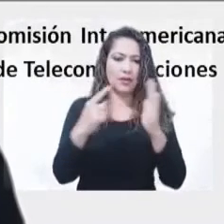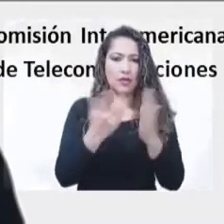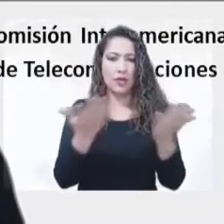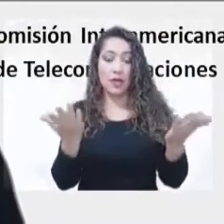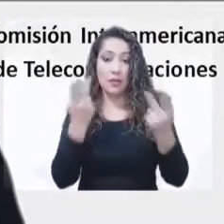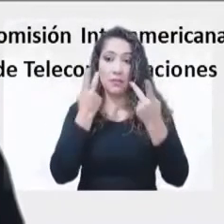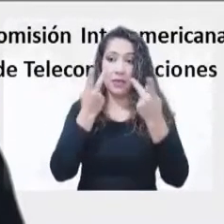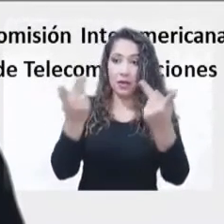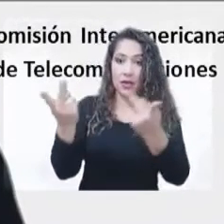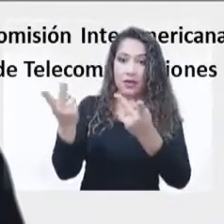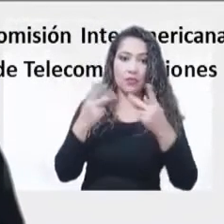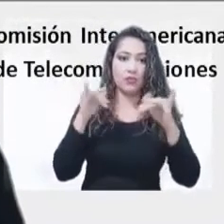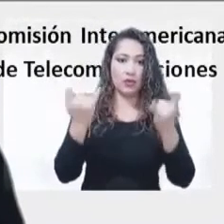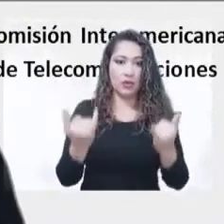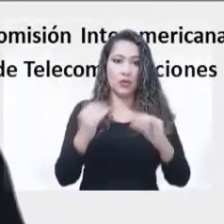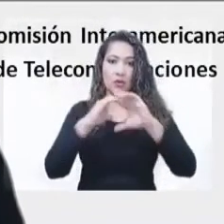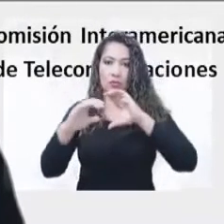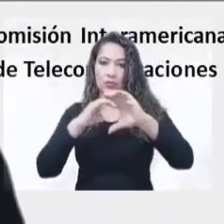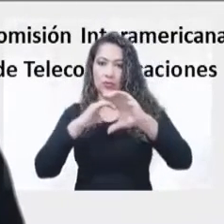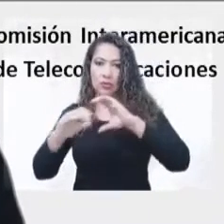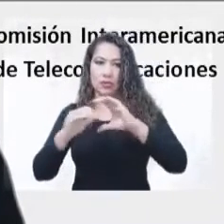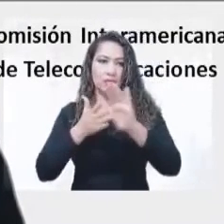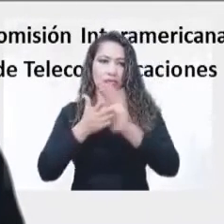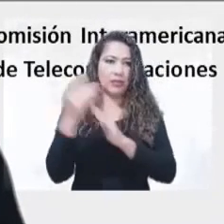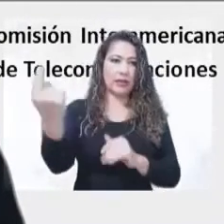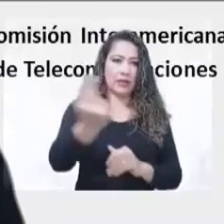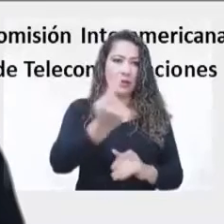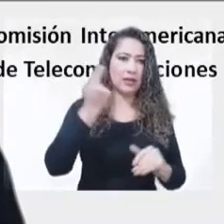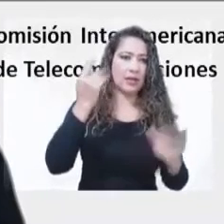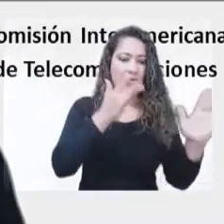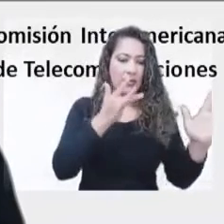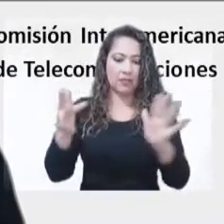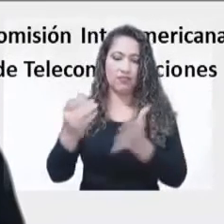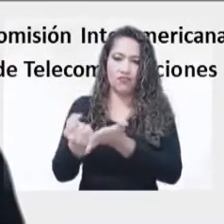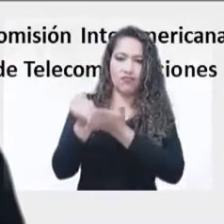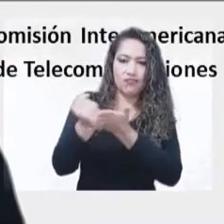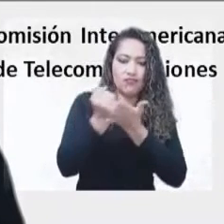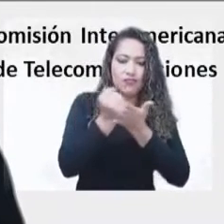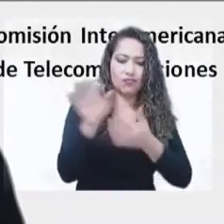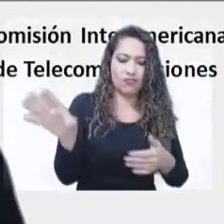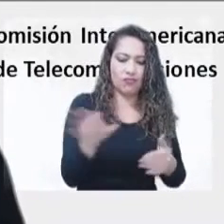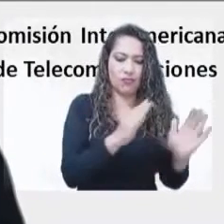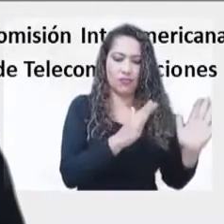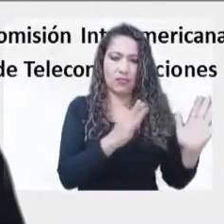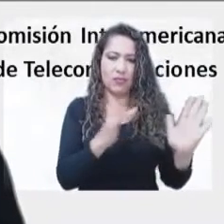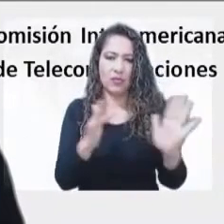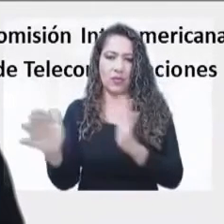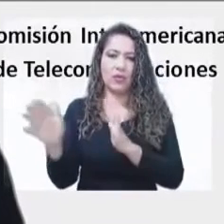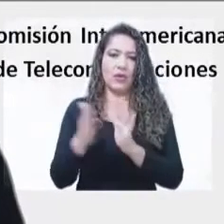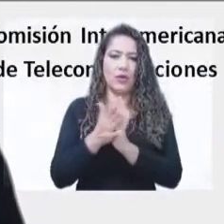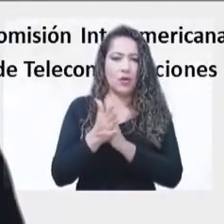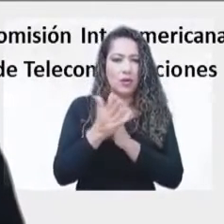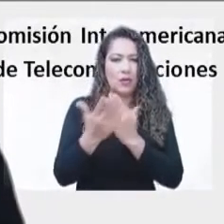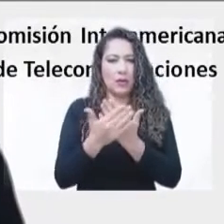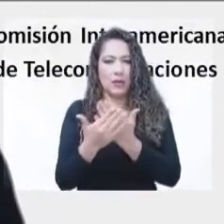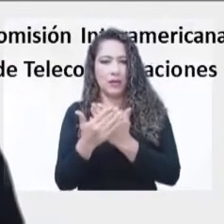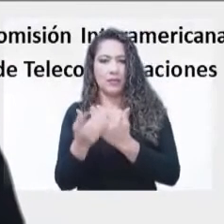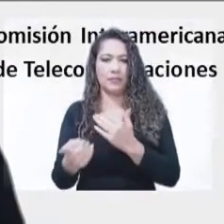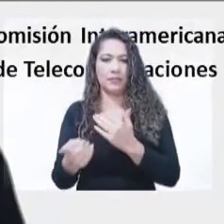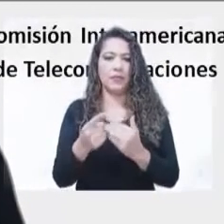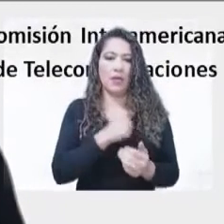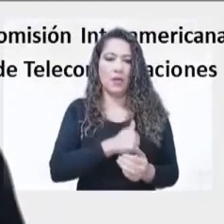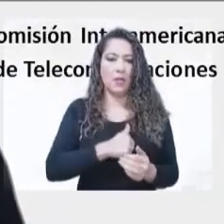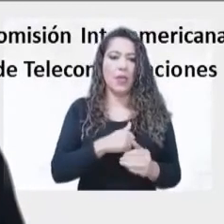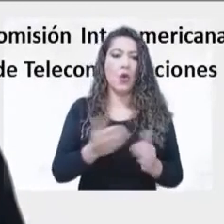telecomunicaciones en general han ayudado al mundo y no solo durante la pandemia, sino en su paulatina recuperación.